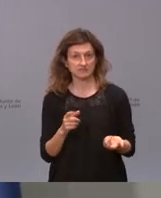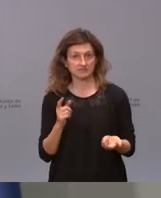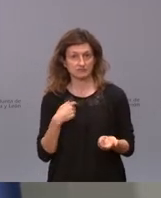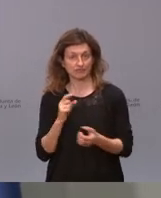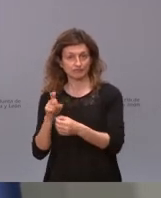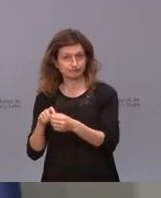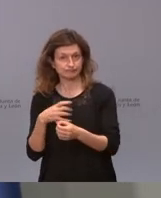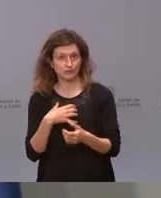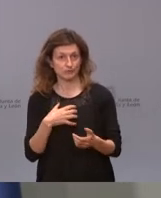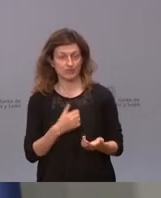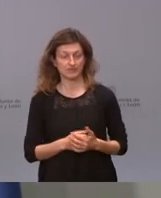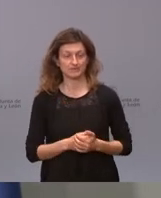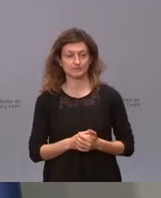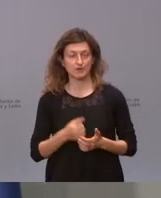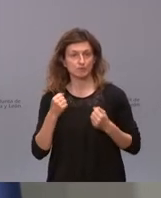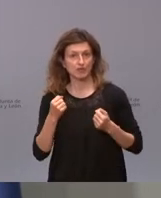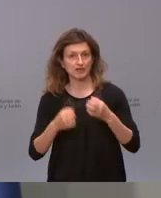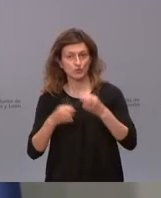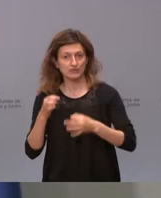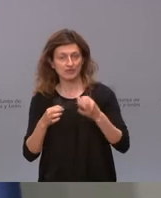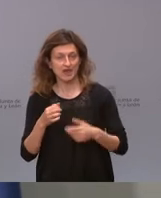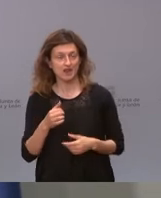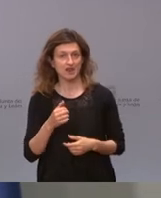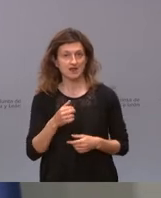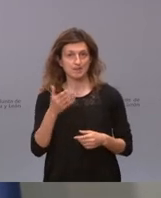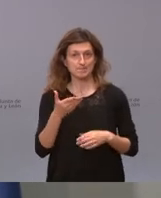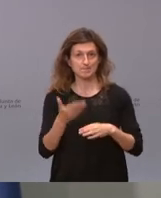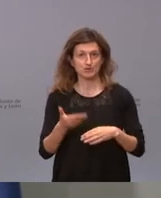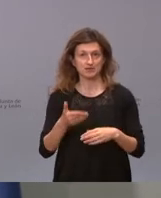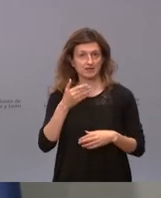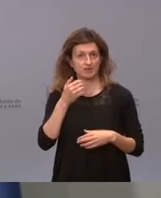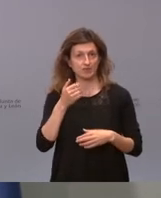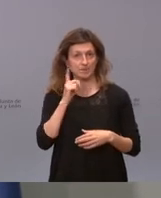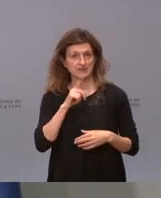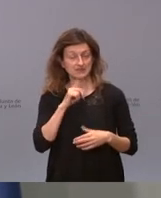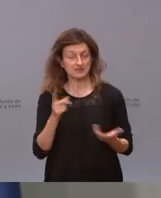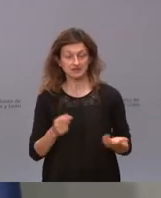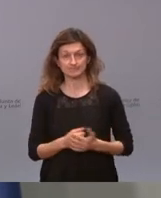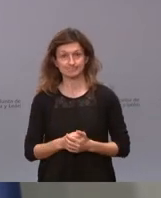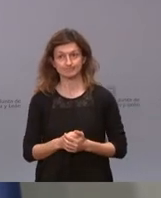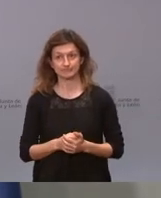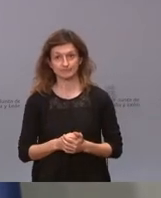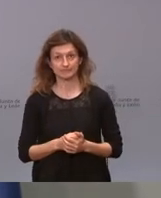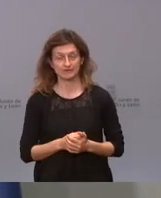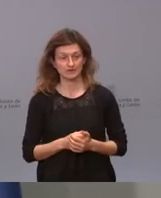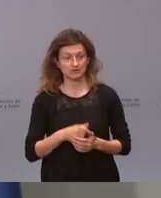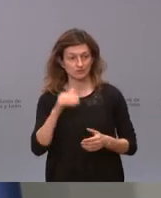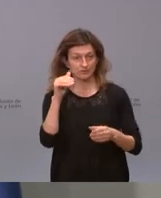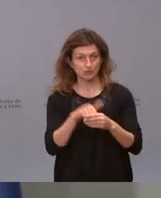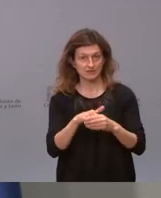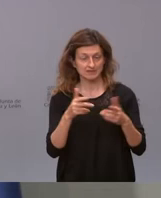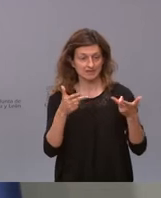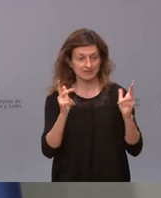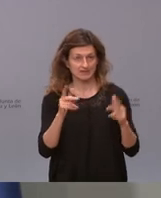que utiliza la mentira como arma esencial probablemente no hay un votante liberal que